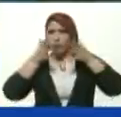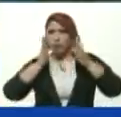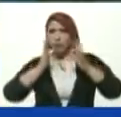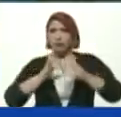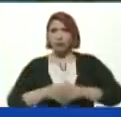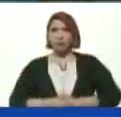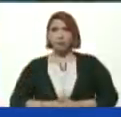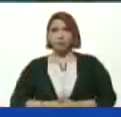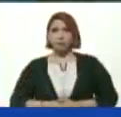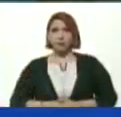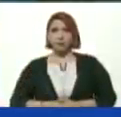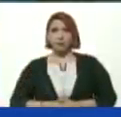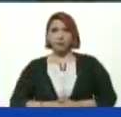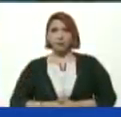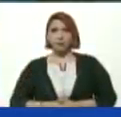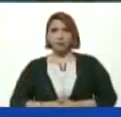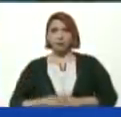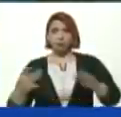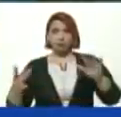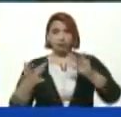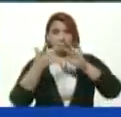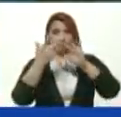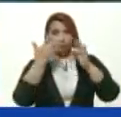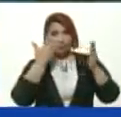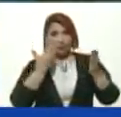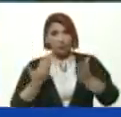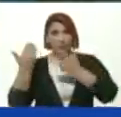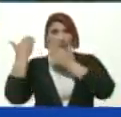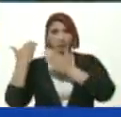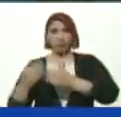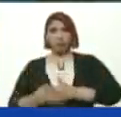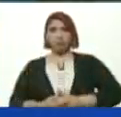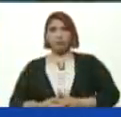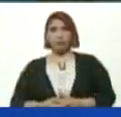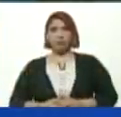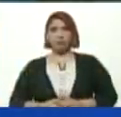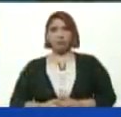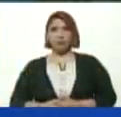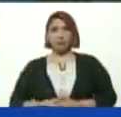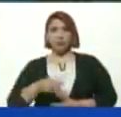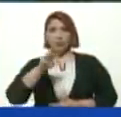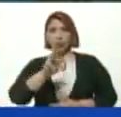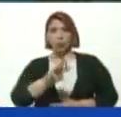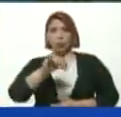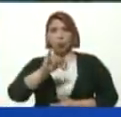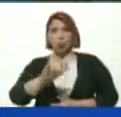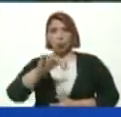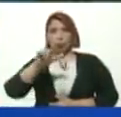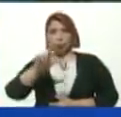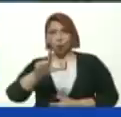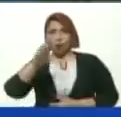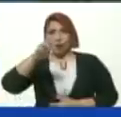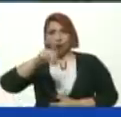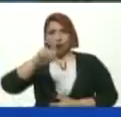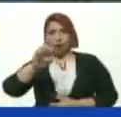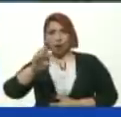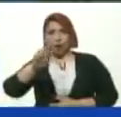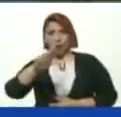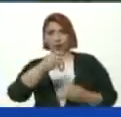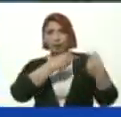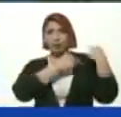Vamos a darle el pase A Wilmer Marcano Director del centro